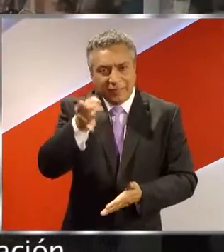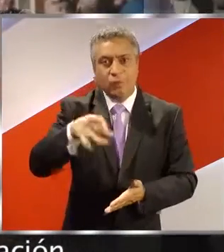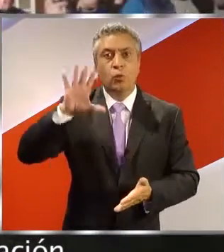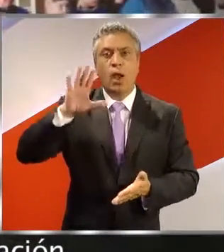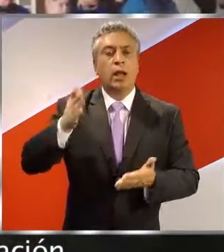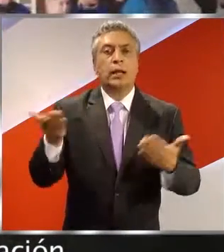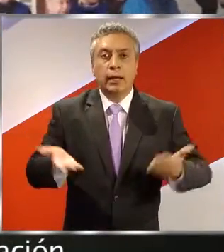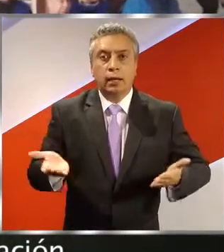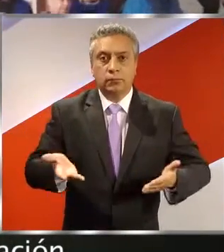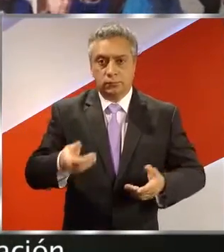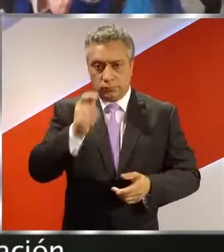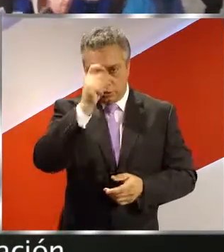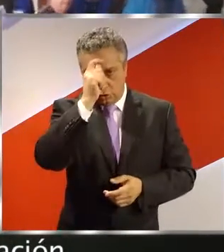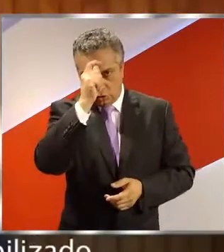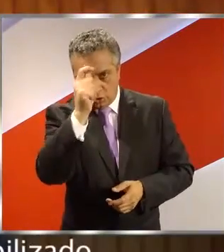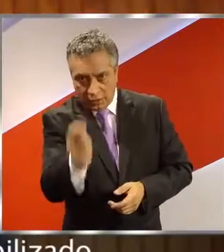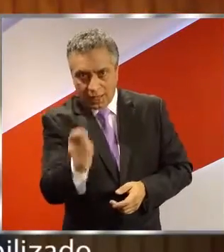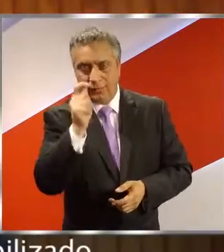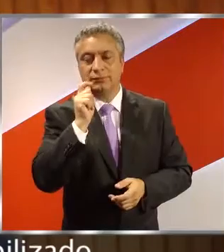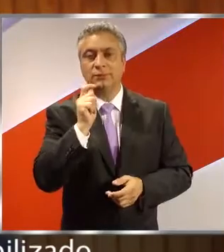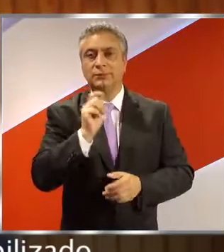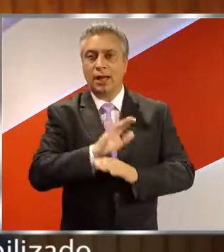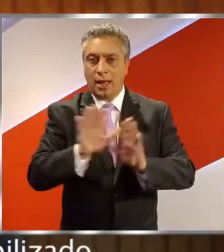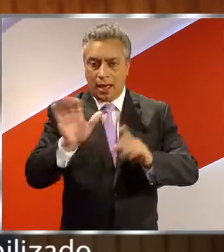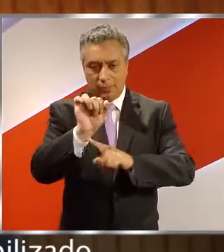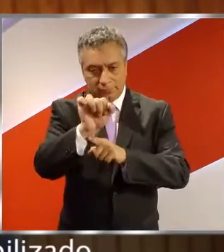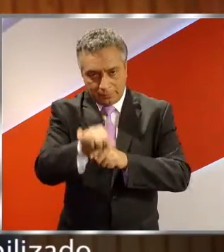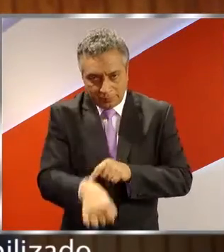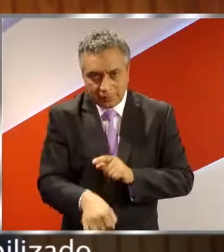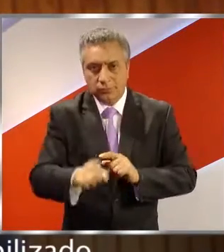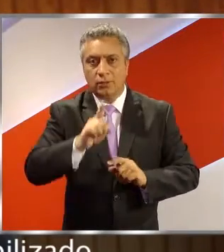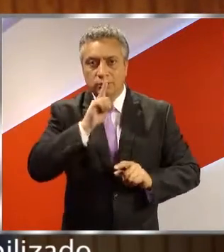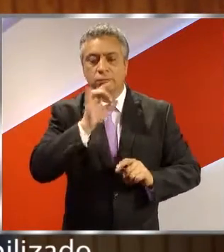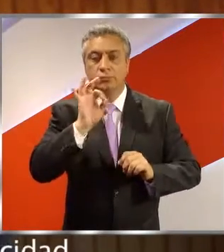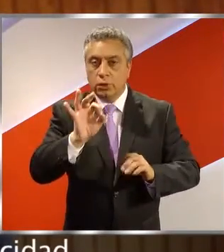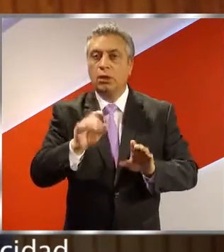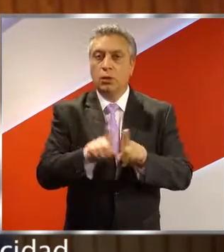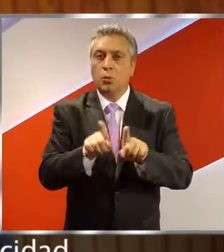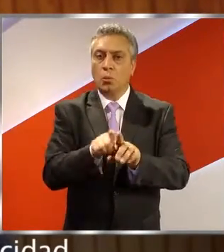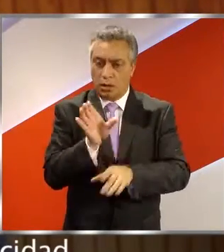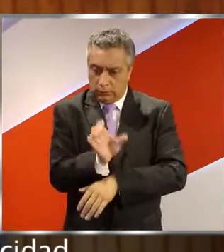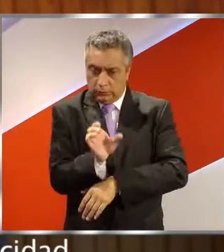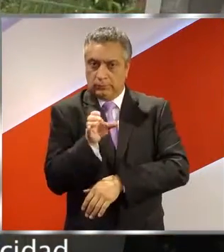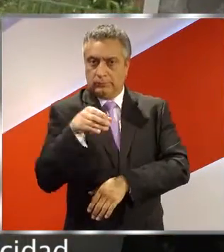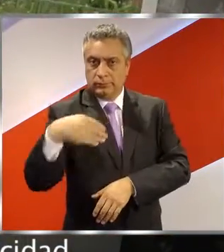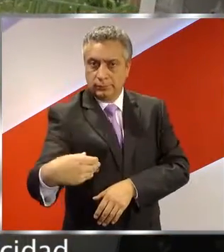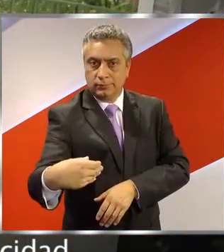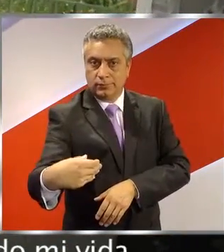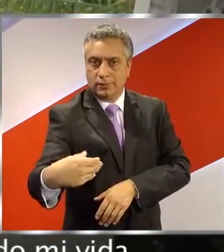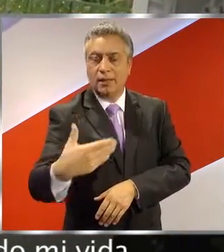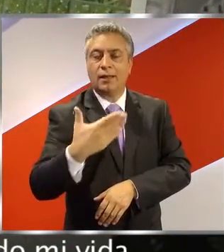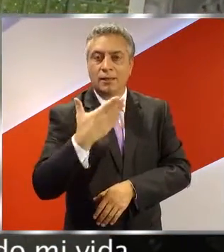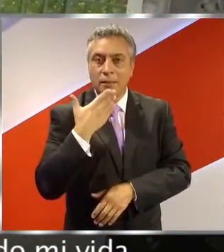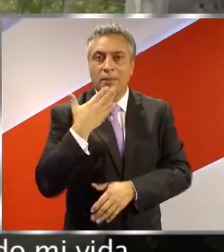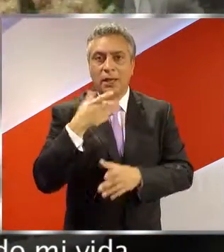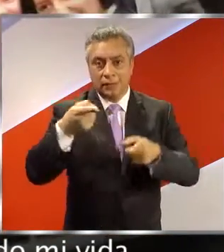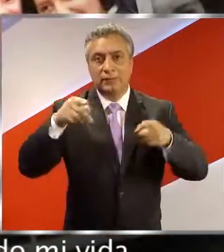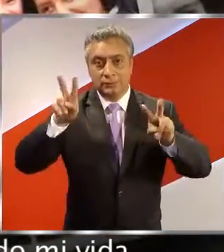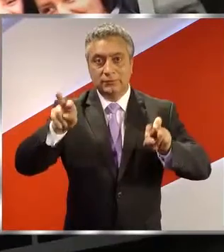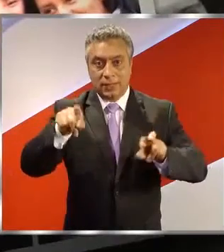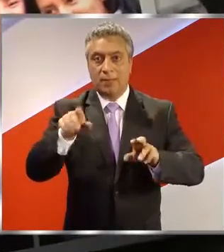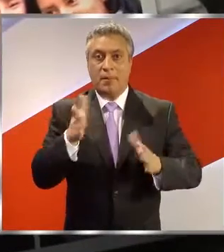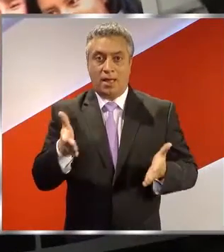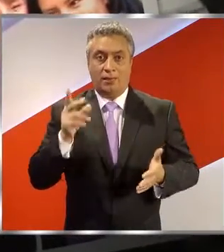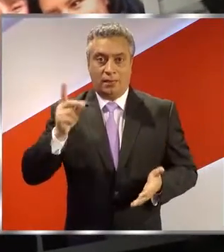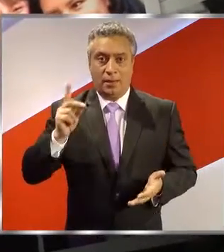la tolerancia, la aceptación, el empatizar y el estar sensibilizado con respecto a la discapacidad. Yo espero seguir desarrollando mi